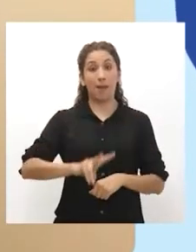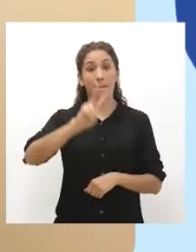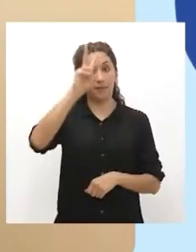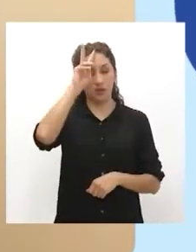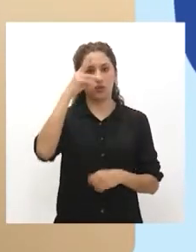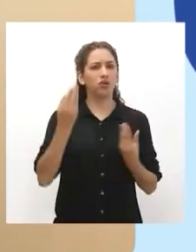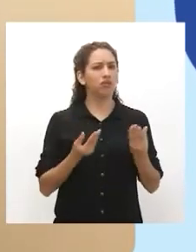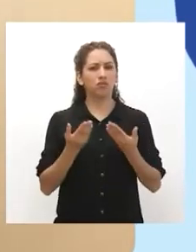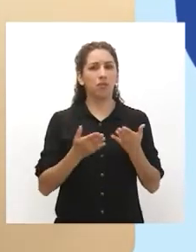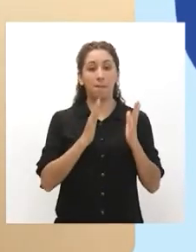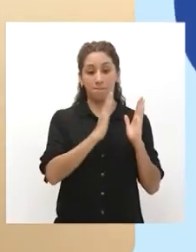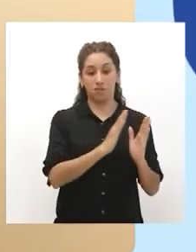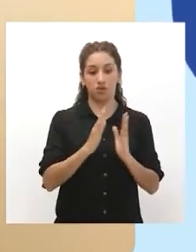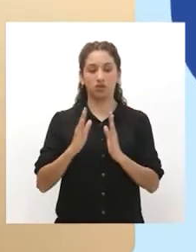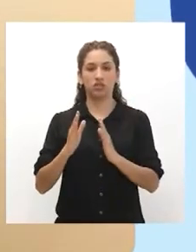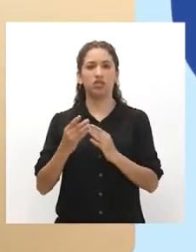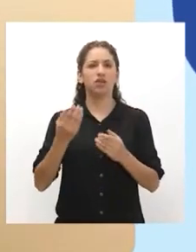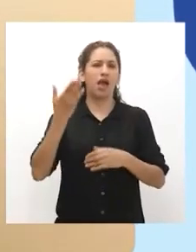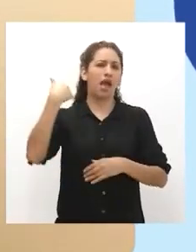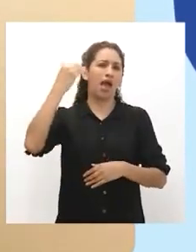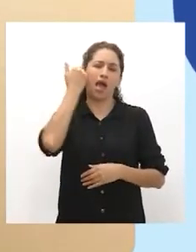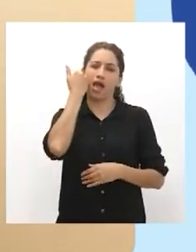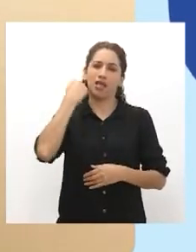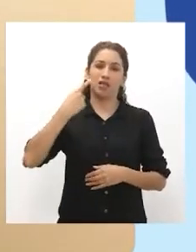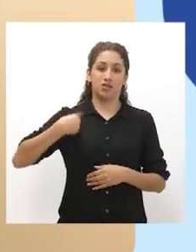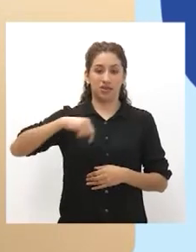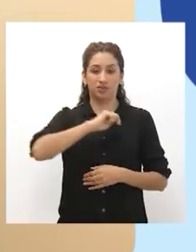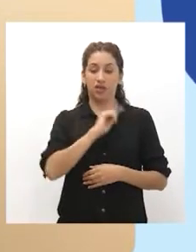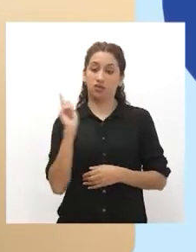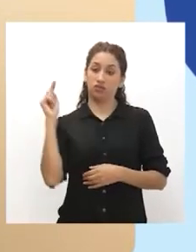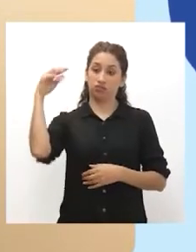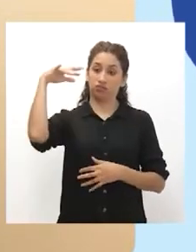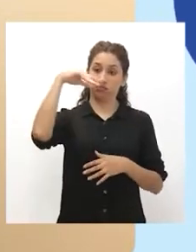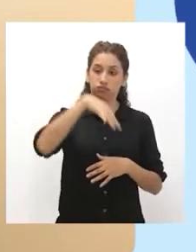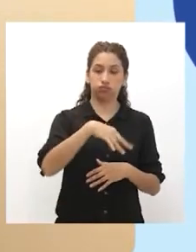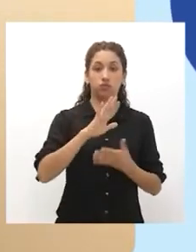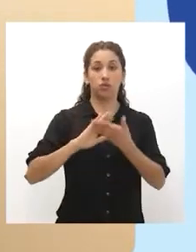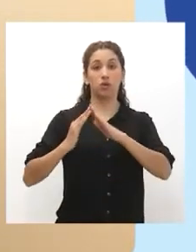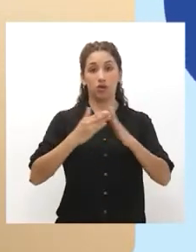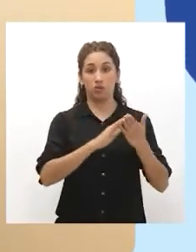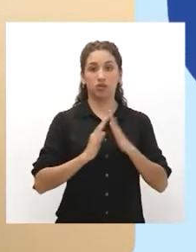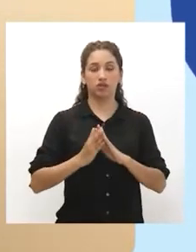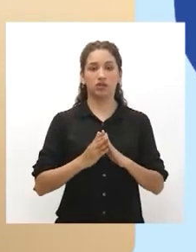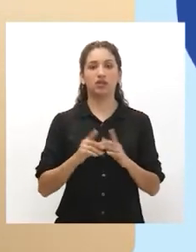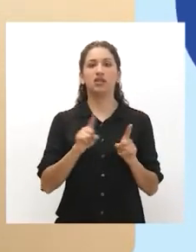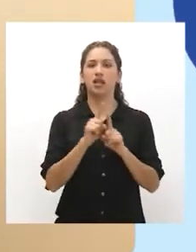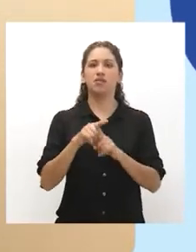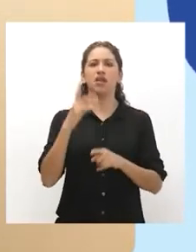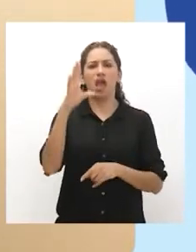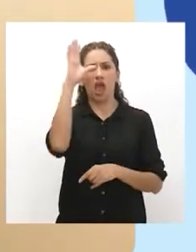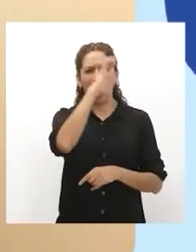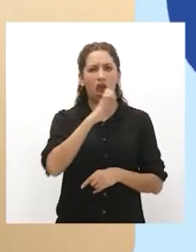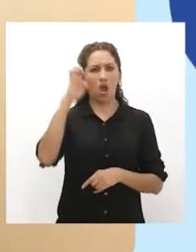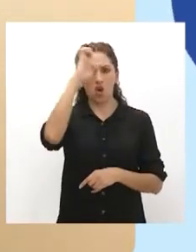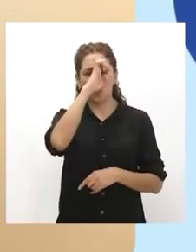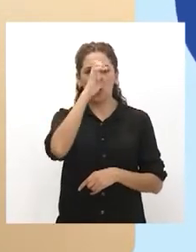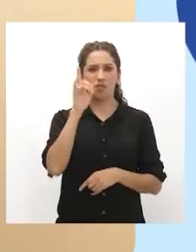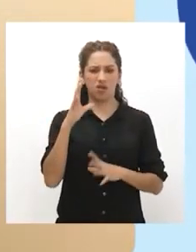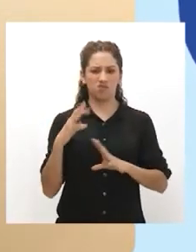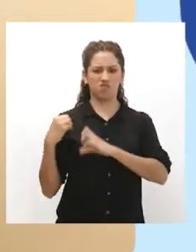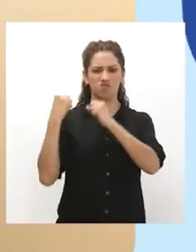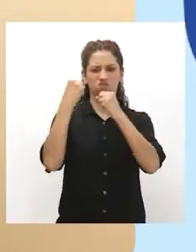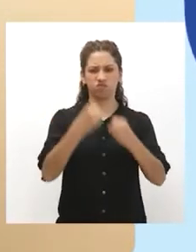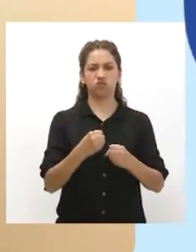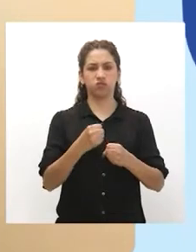temprano, con el proceso de la conquista y posteriormente el establecimiento de la colonia. Los conquistadores europeos impondrán su